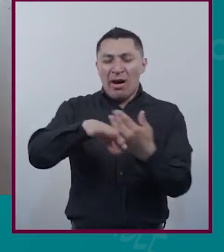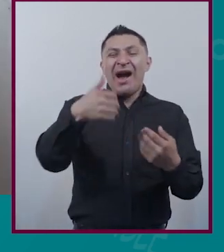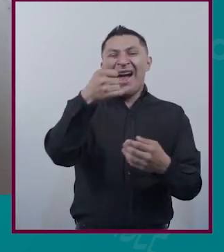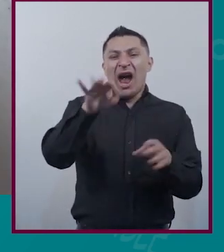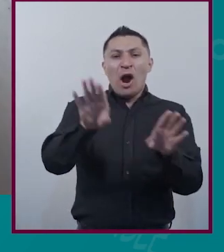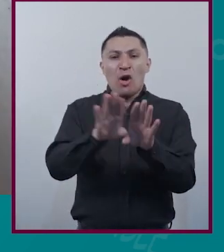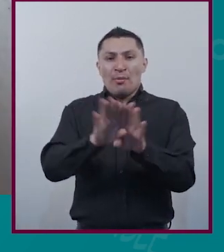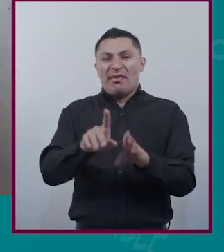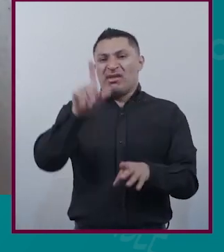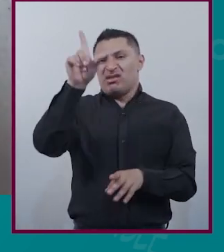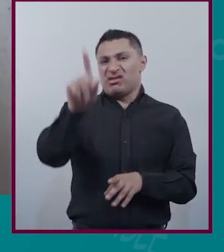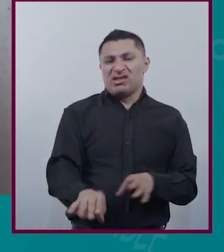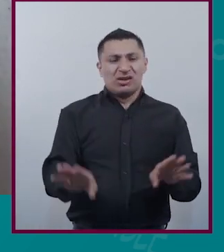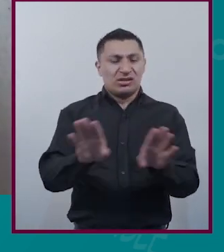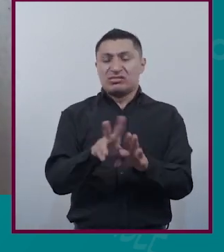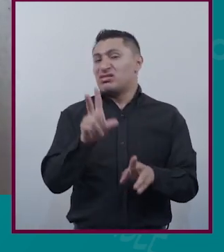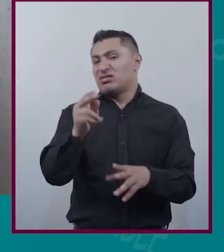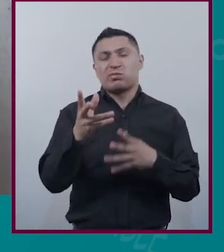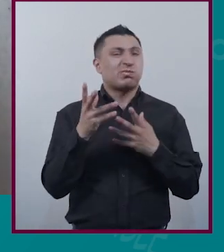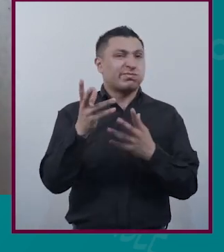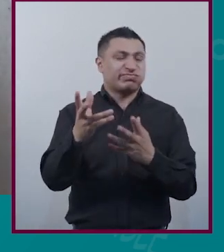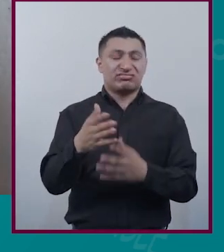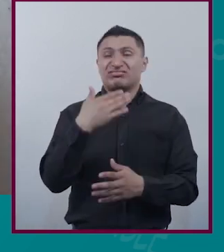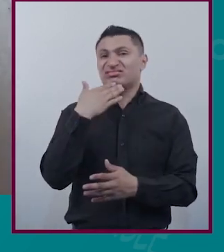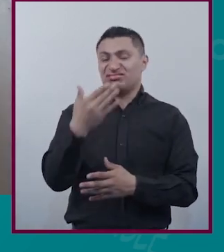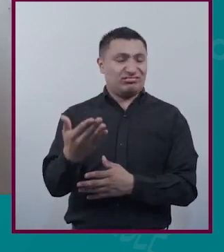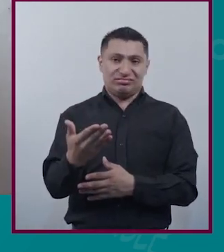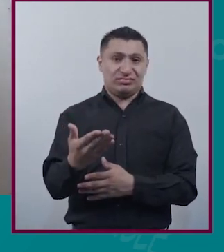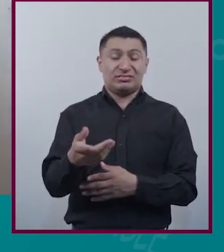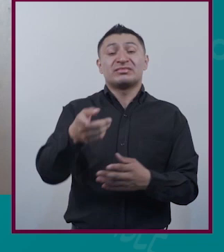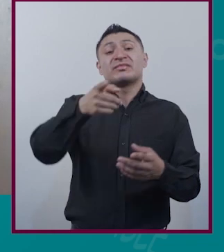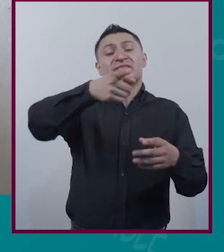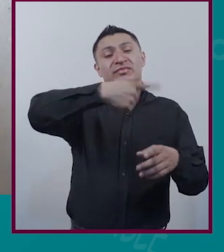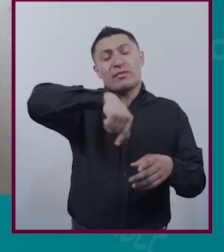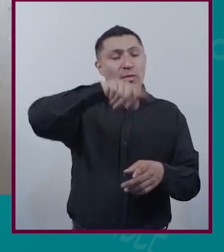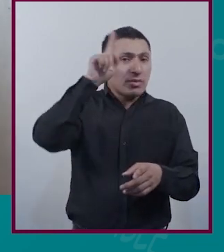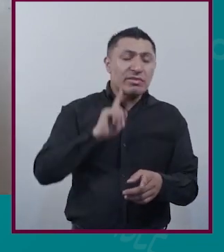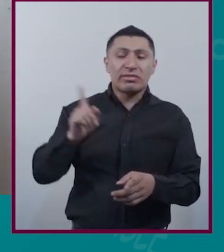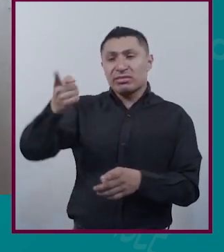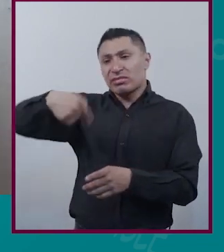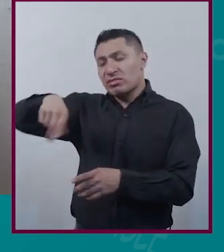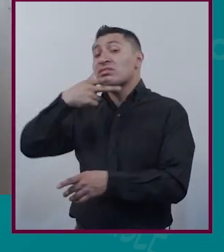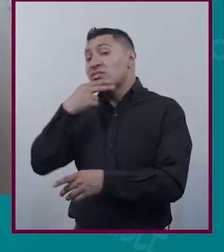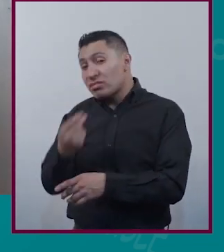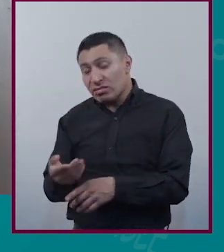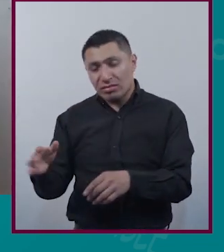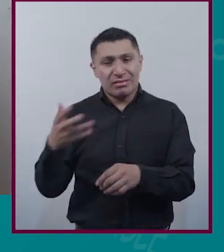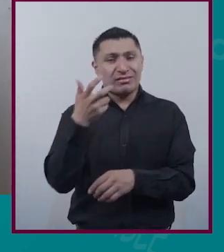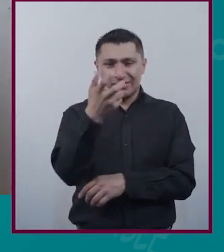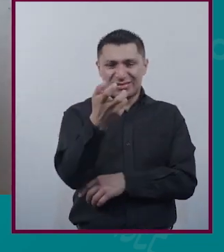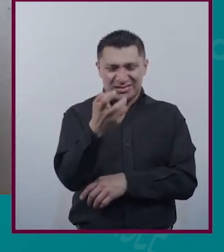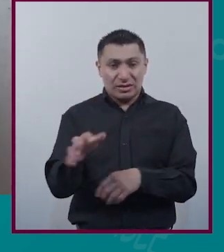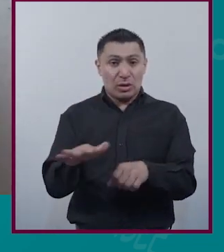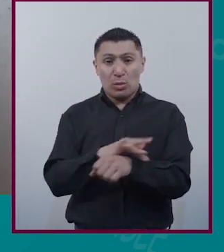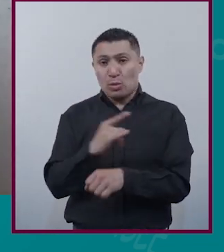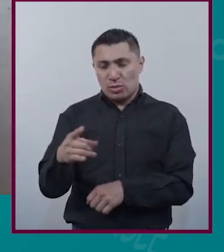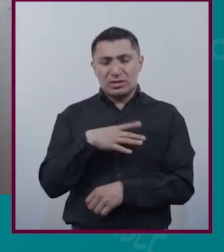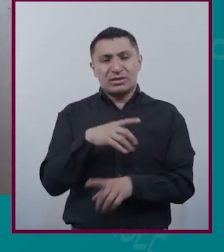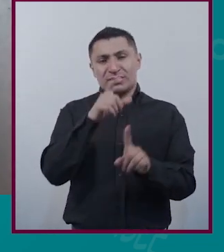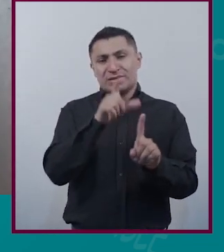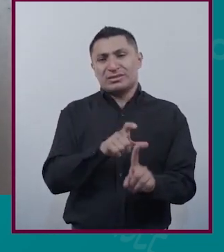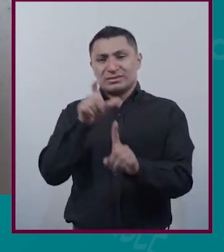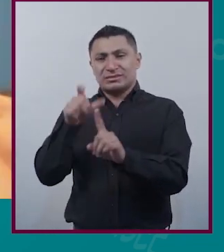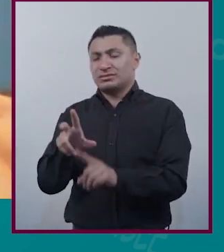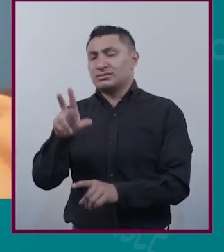una manera vulgar llamados indeseables Entre mujeres, entre hombres Debido a esa forma que no